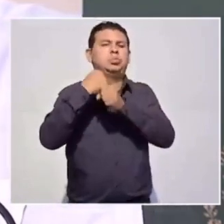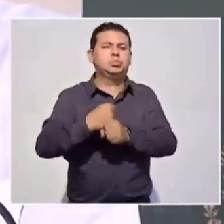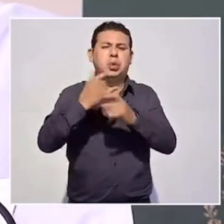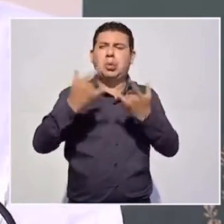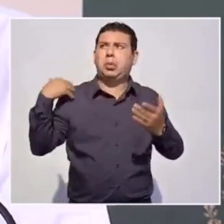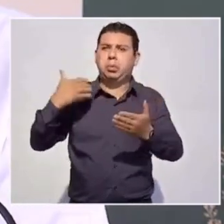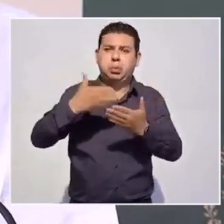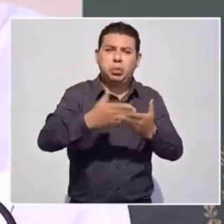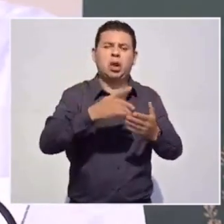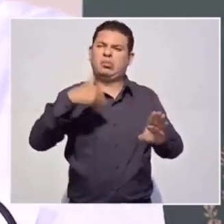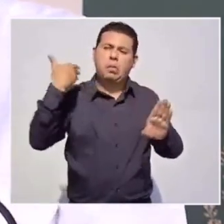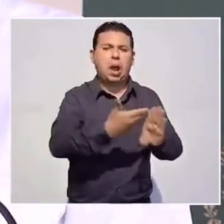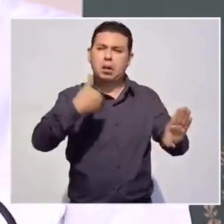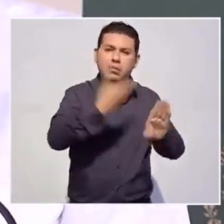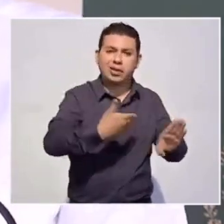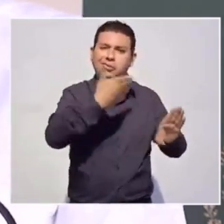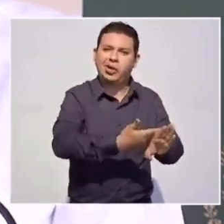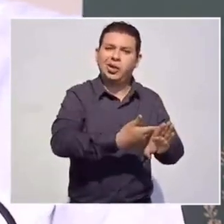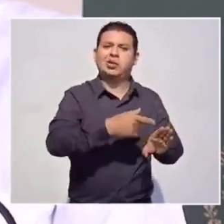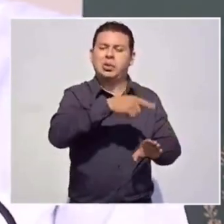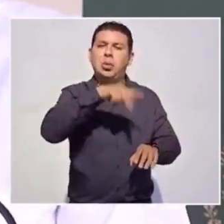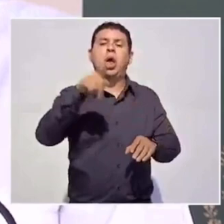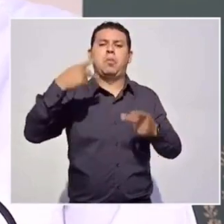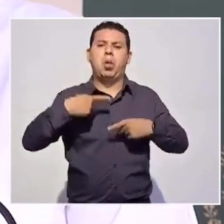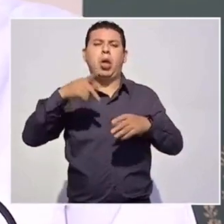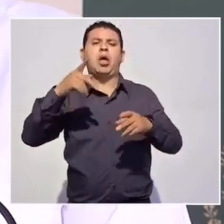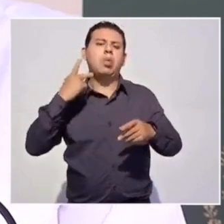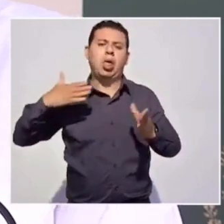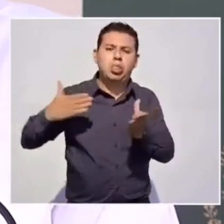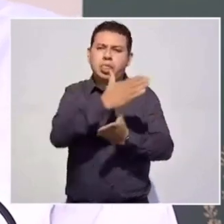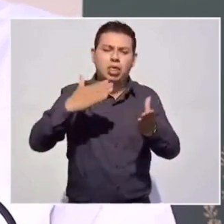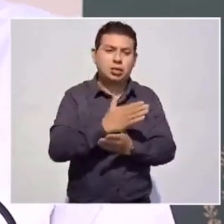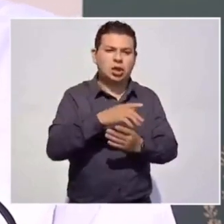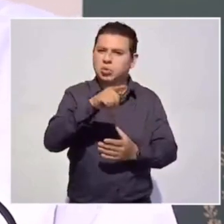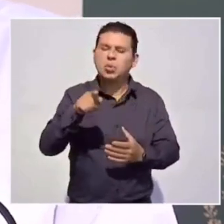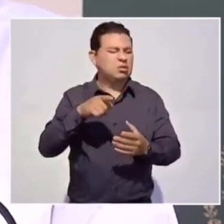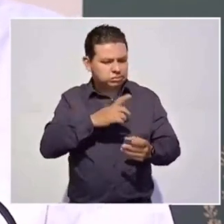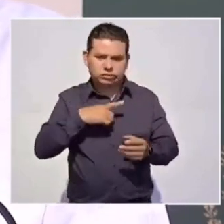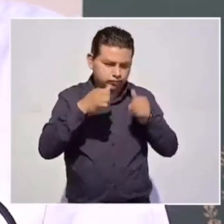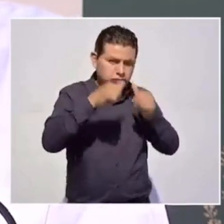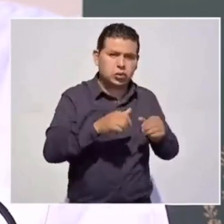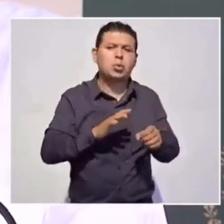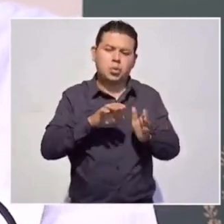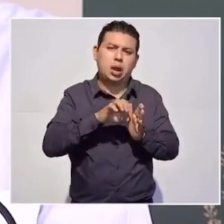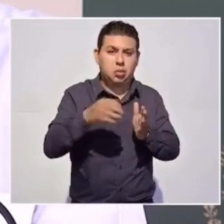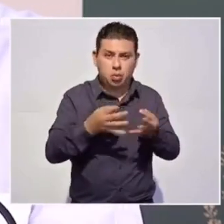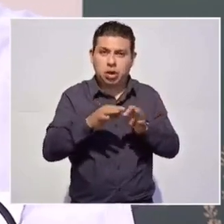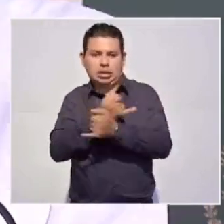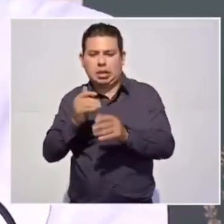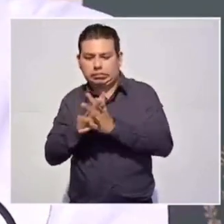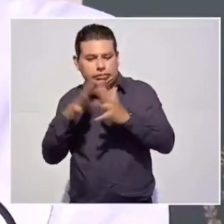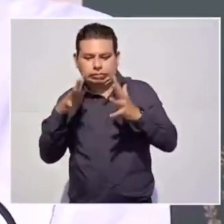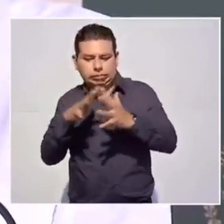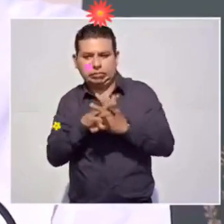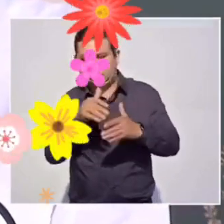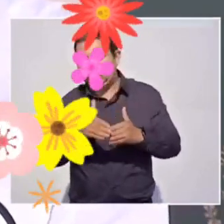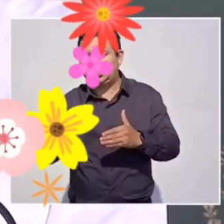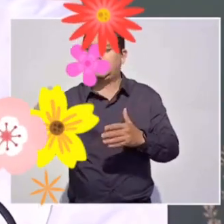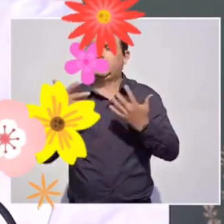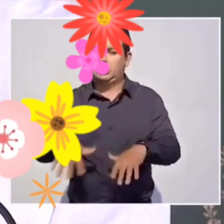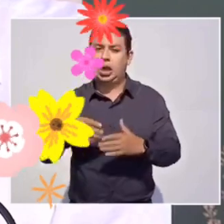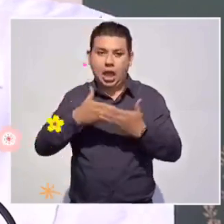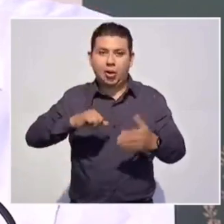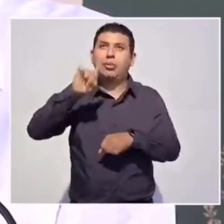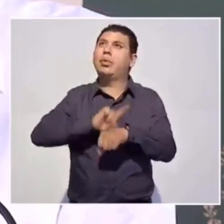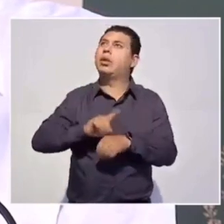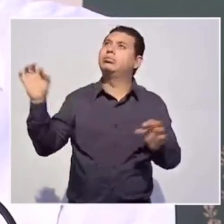las mayores injusticias y los peores atropellos. Entre esas personas están nuestros adultos mayores. En esta primavera